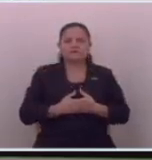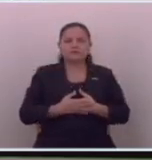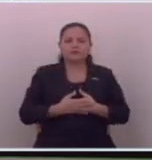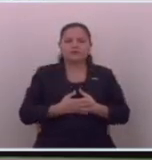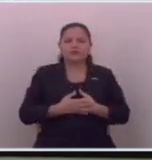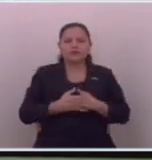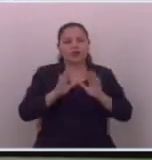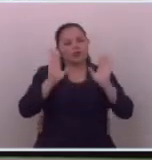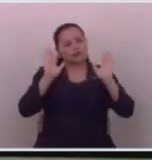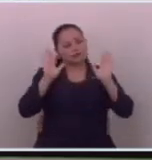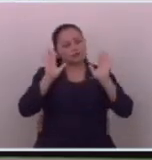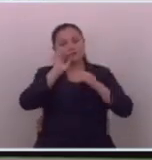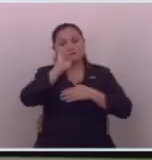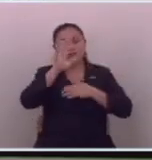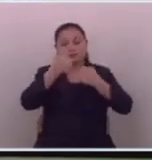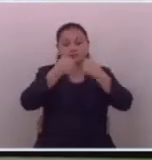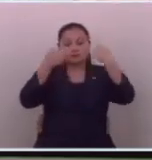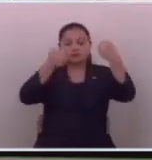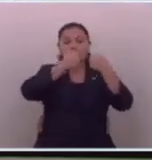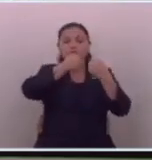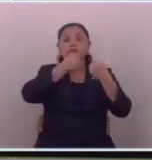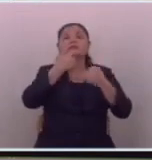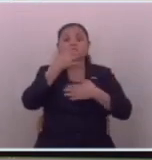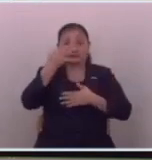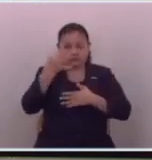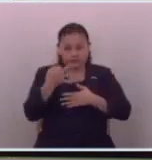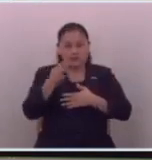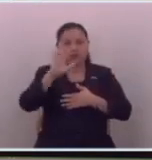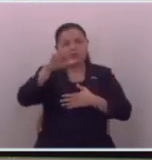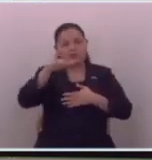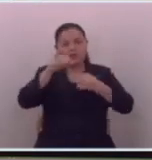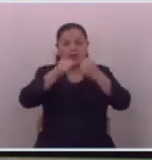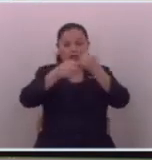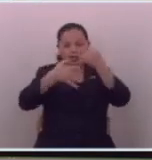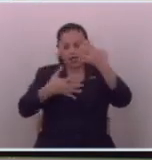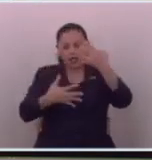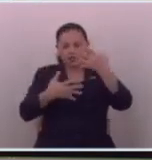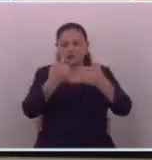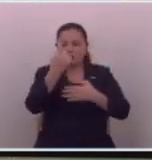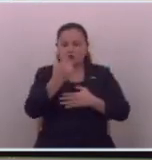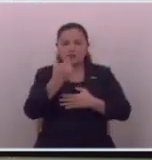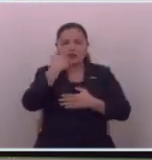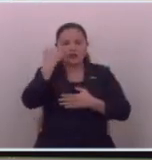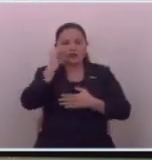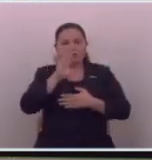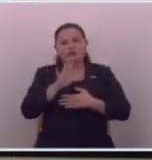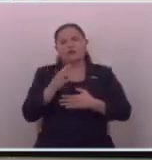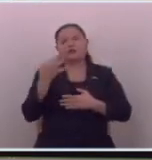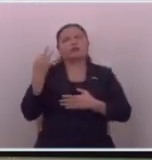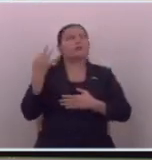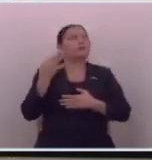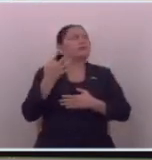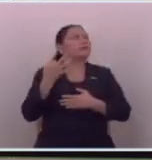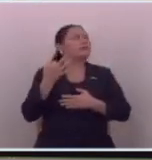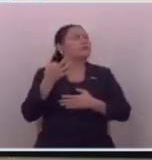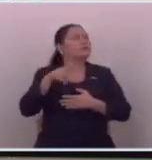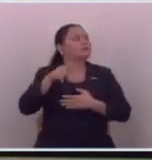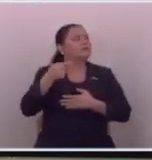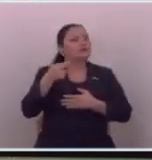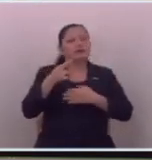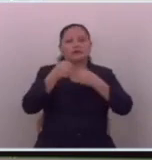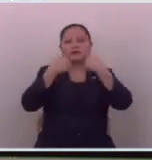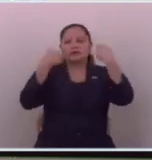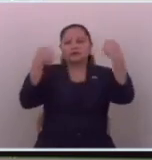ah no es que dice la prensa gráfica que si existe porque fíjese que hubo un muchacho que dije por favor prensa gráfica